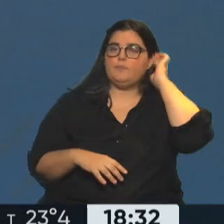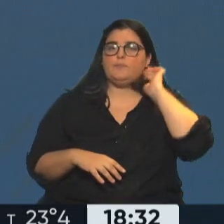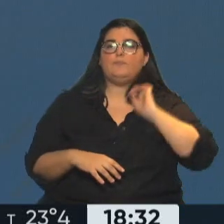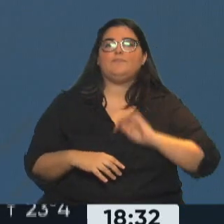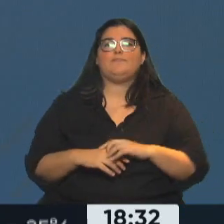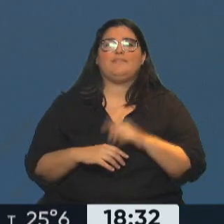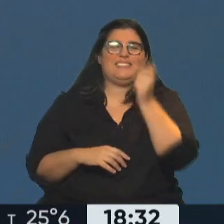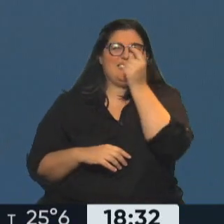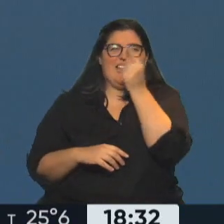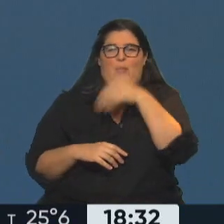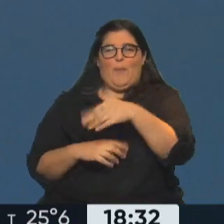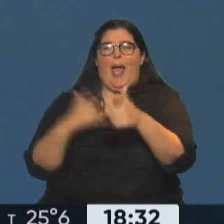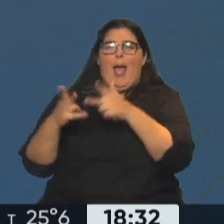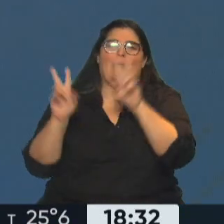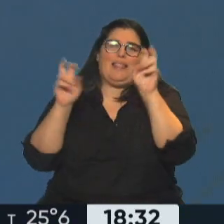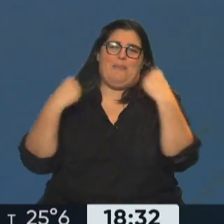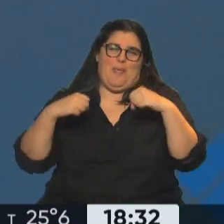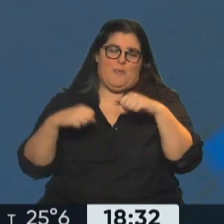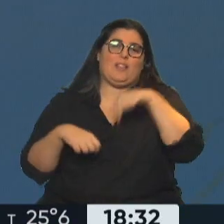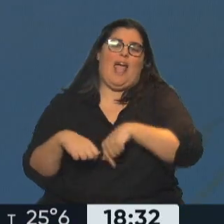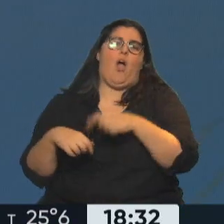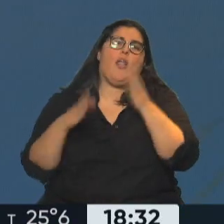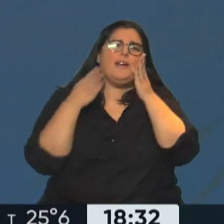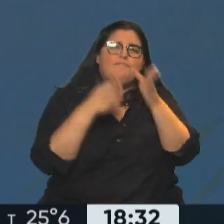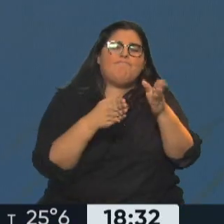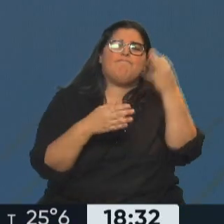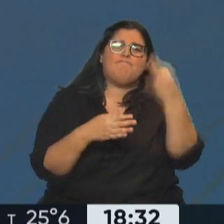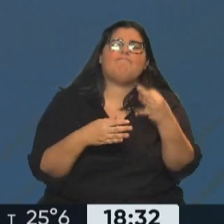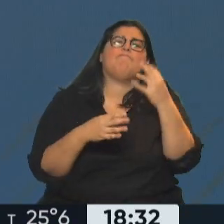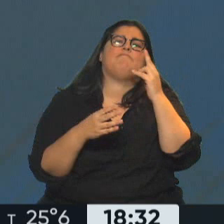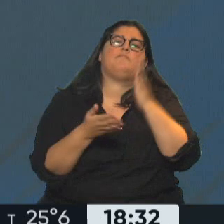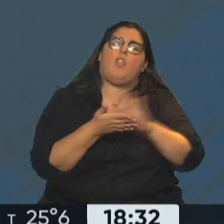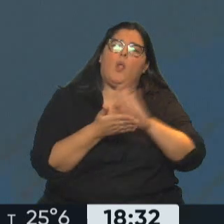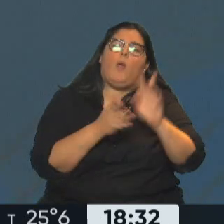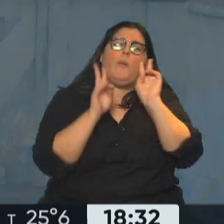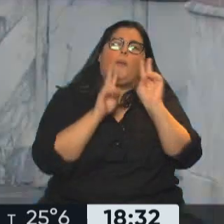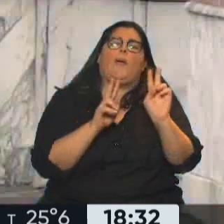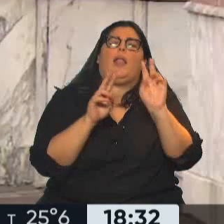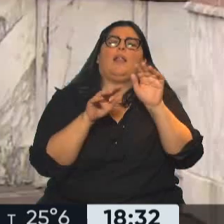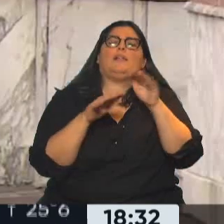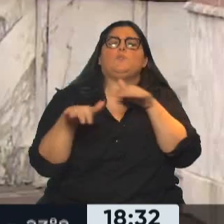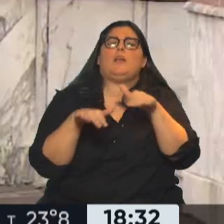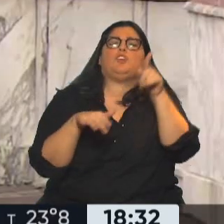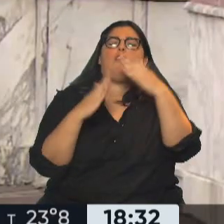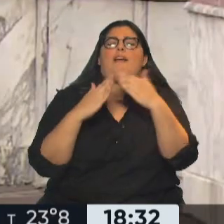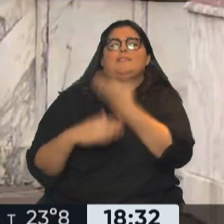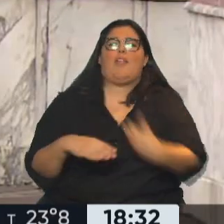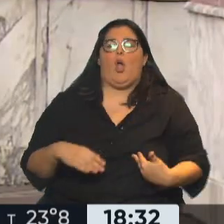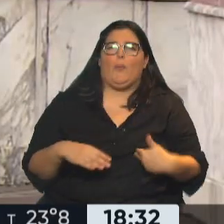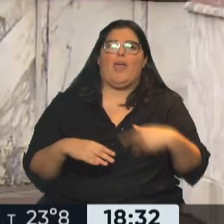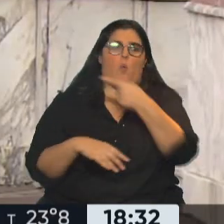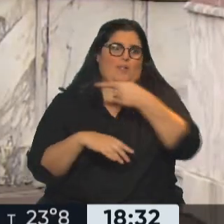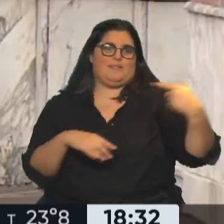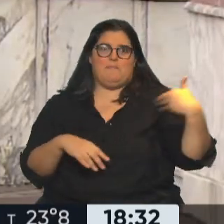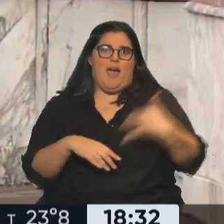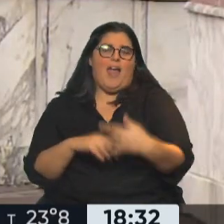Enseguida vamos a hablar con la información del deporte, pero nos vamos ahora a repasar lo que aconteció hoy en Casa Rosada. Semana de cambios,